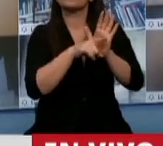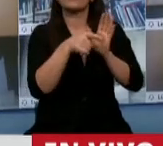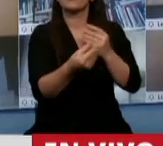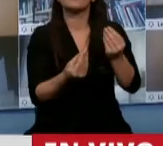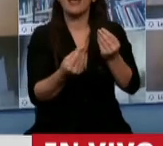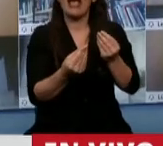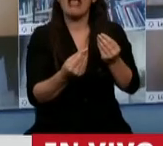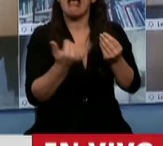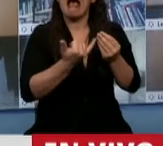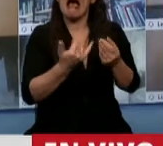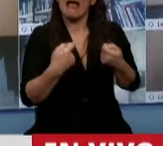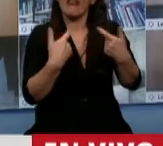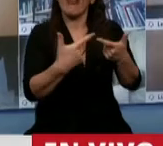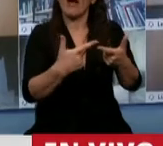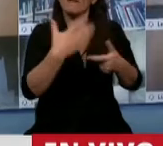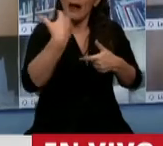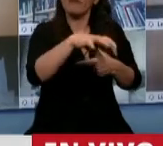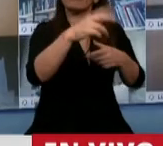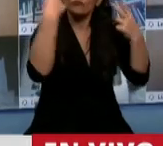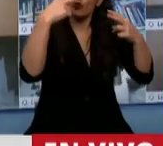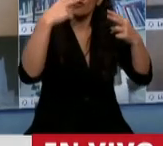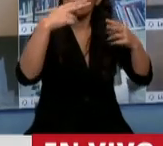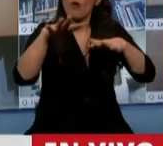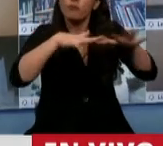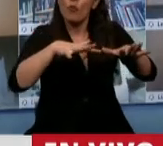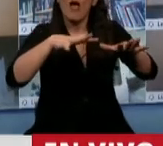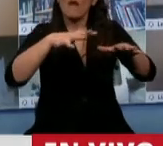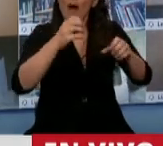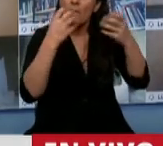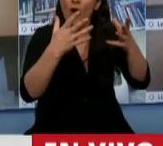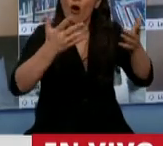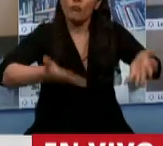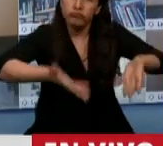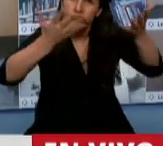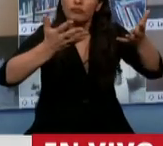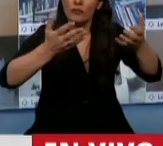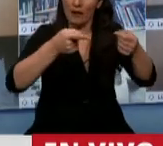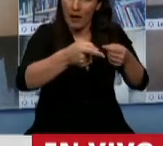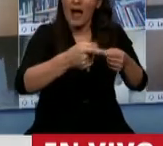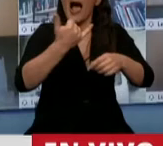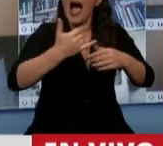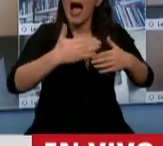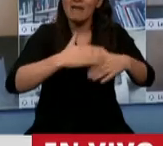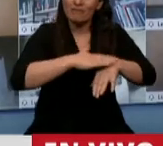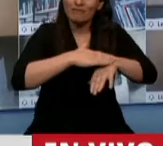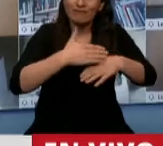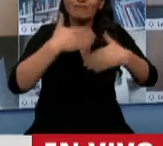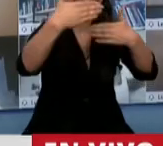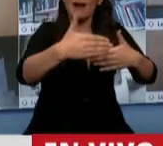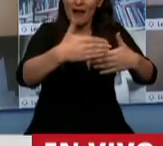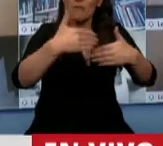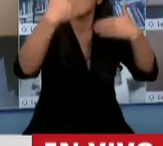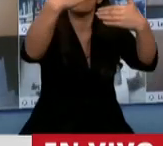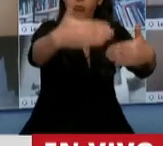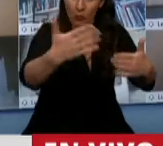medidas para el sostenimiento y la reactivación productiva de esta actividad con un plazo incluso prorrogable y que tiene una finalidad también